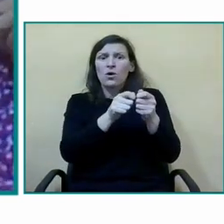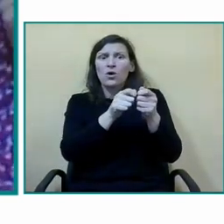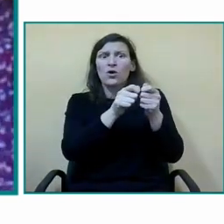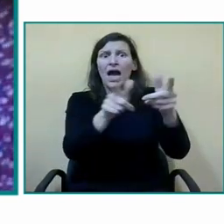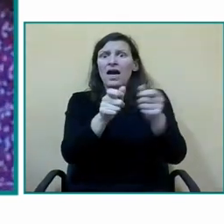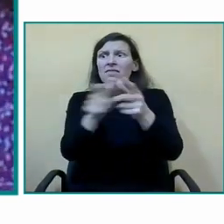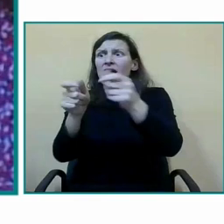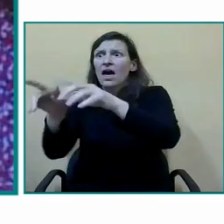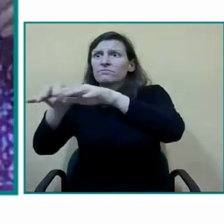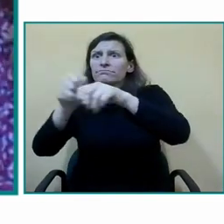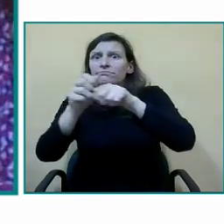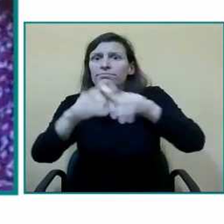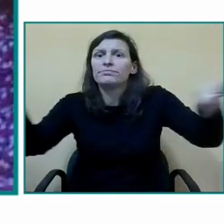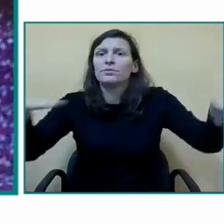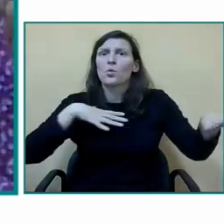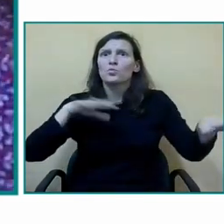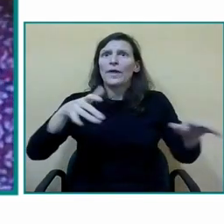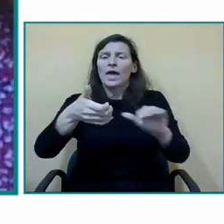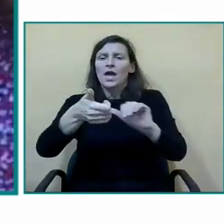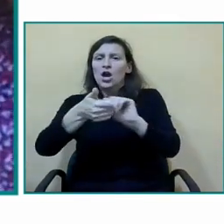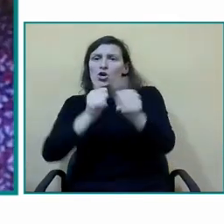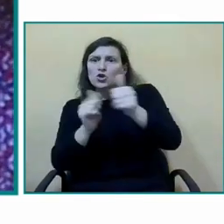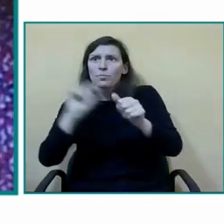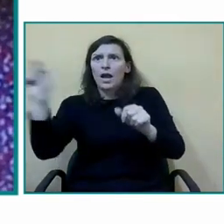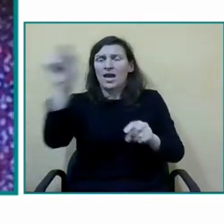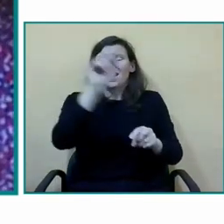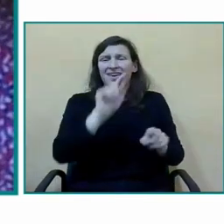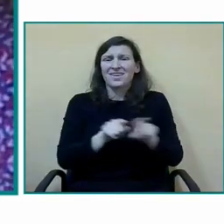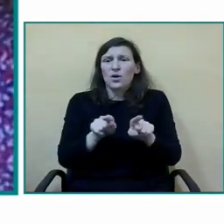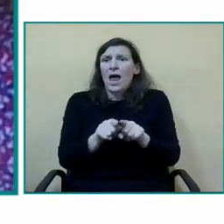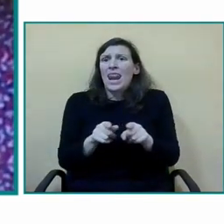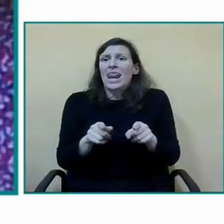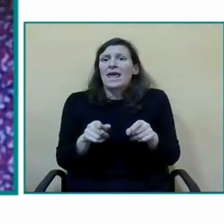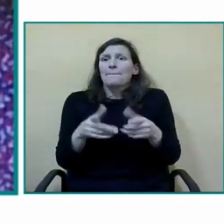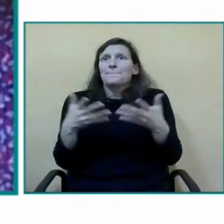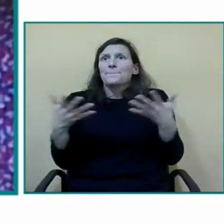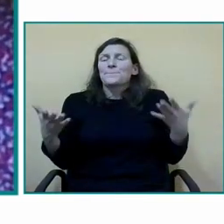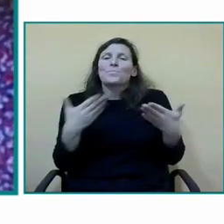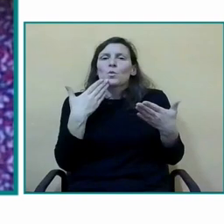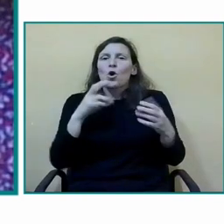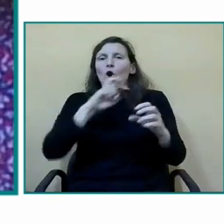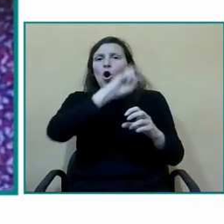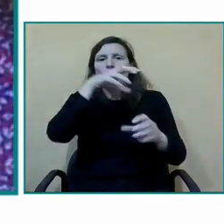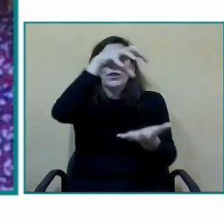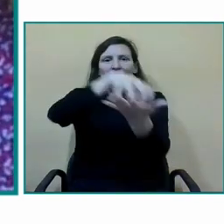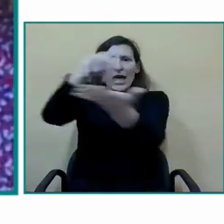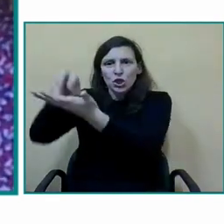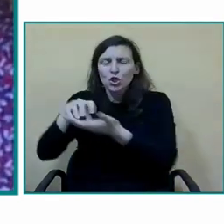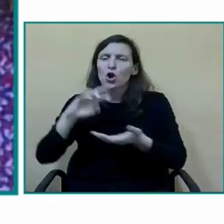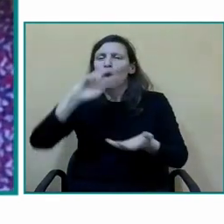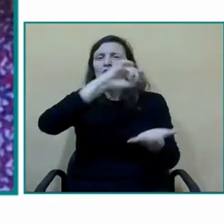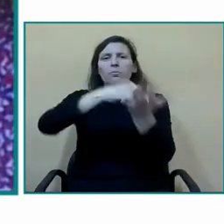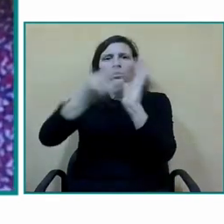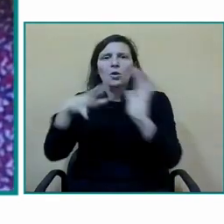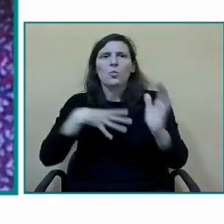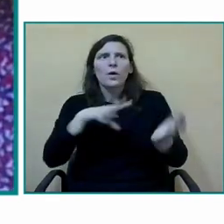aspectos en otros ámbitos no solo en el educativo pues que pueda trasladarse a otros posibles proyectos